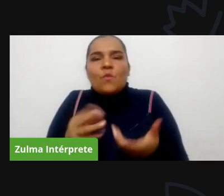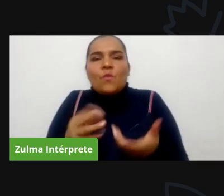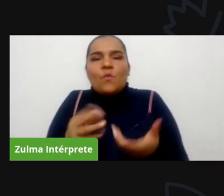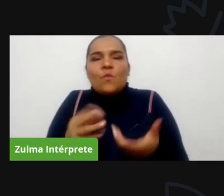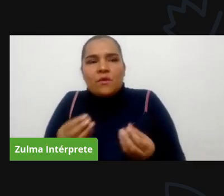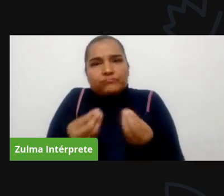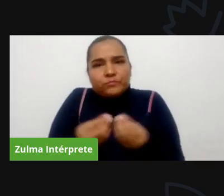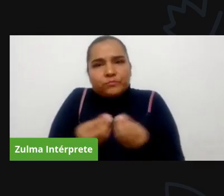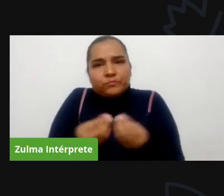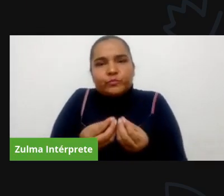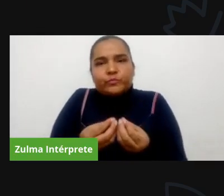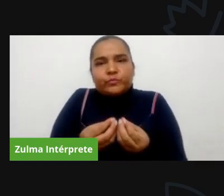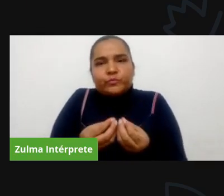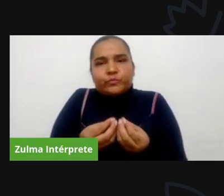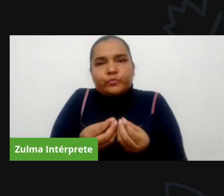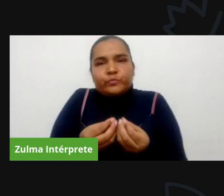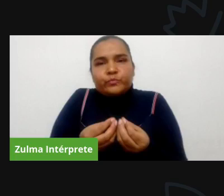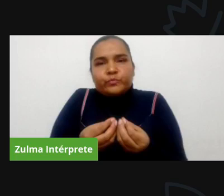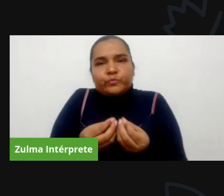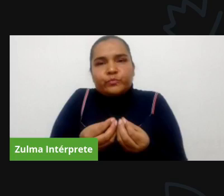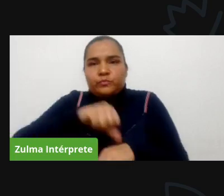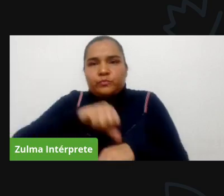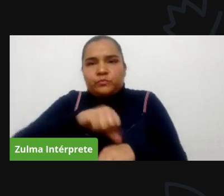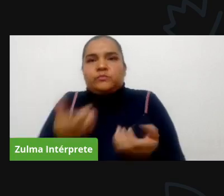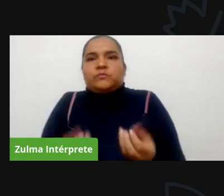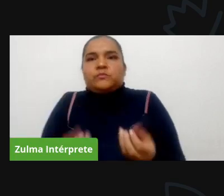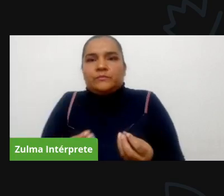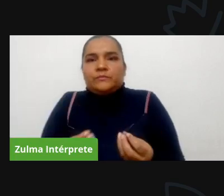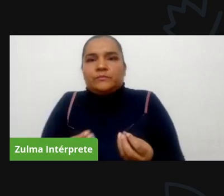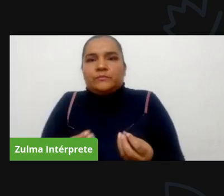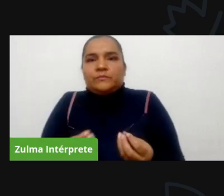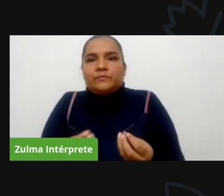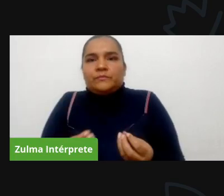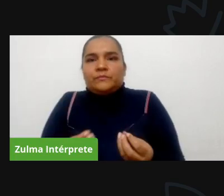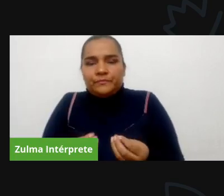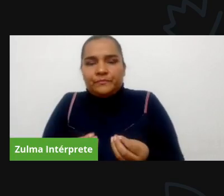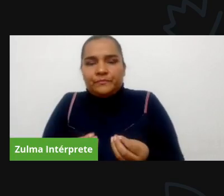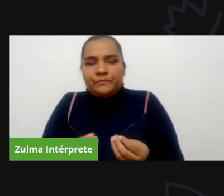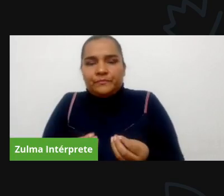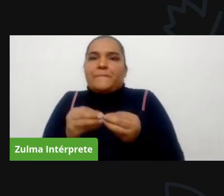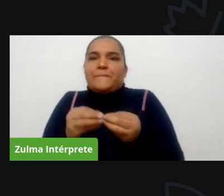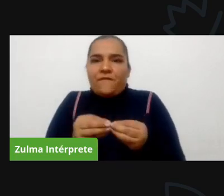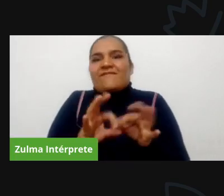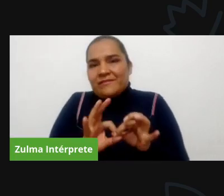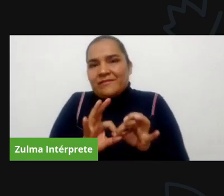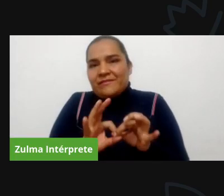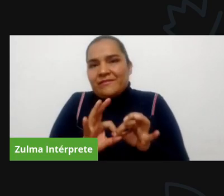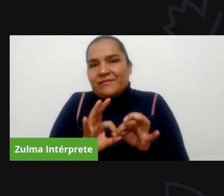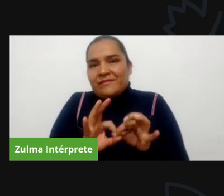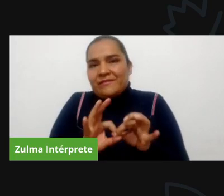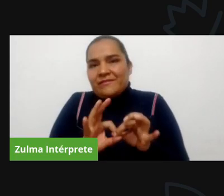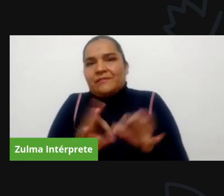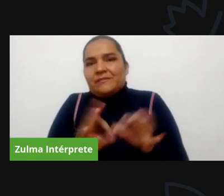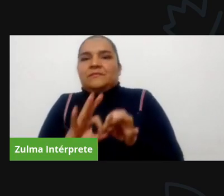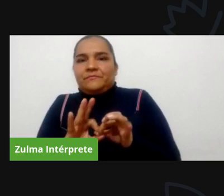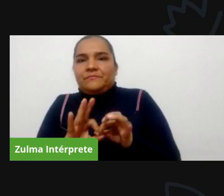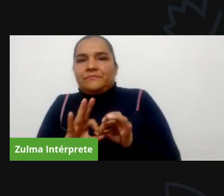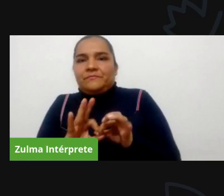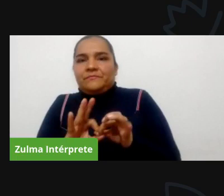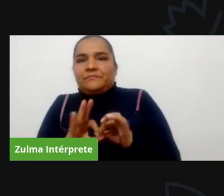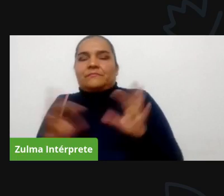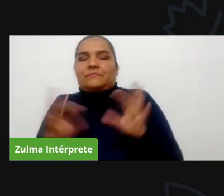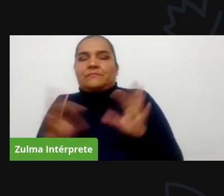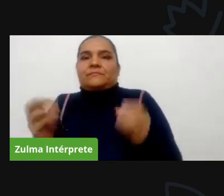y confederaciones que permiten que esa representación tenga una gran capacidad de interlocución pero que